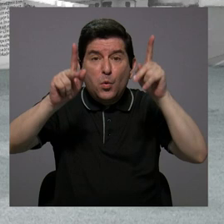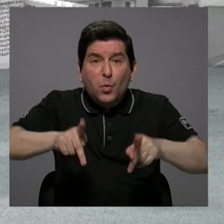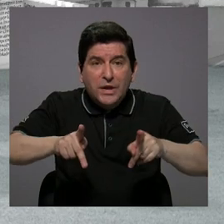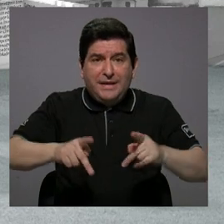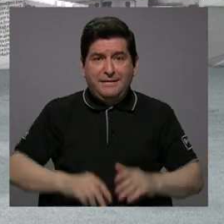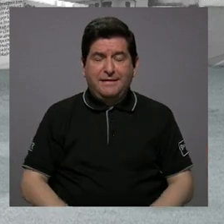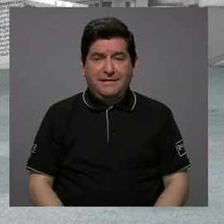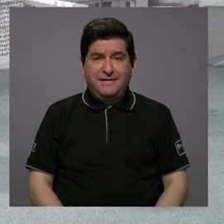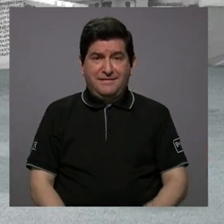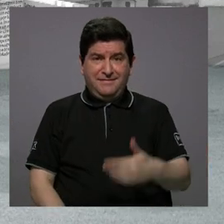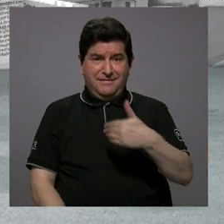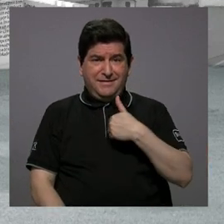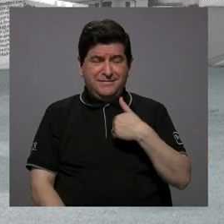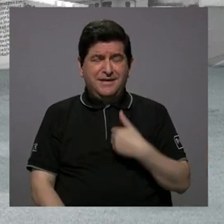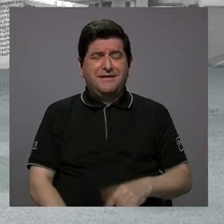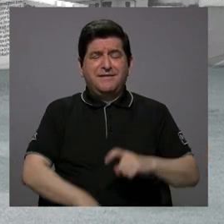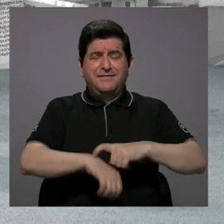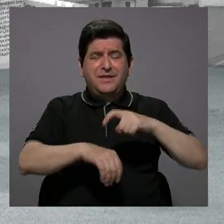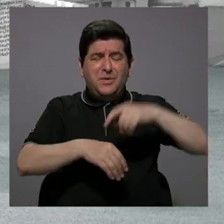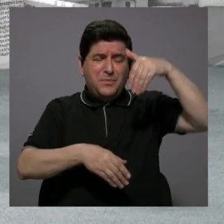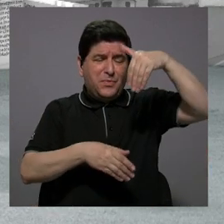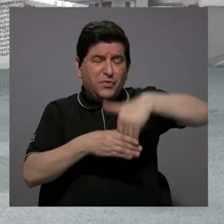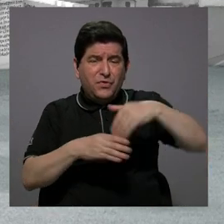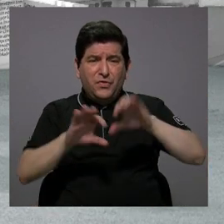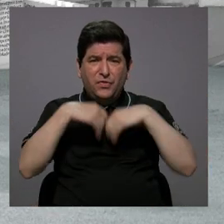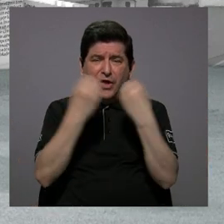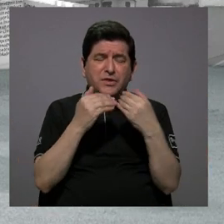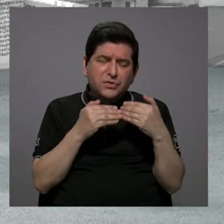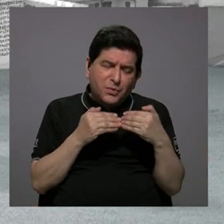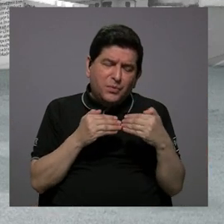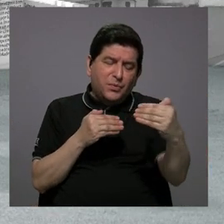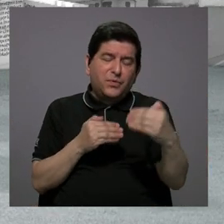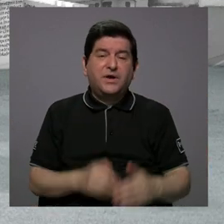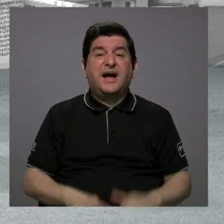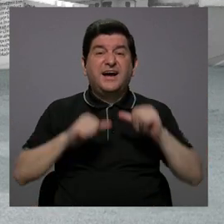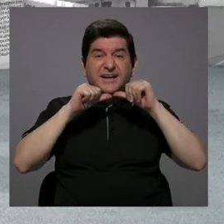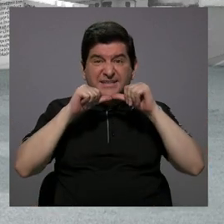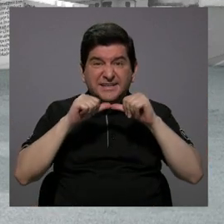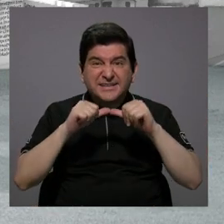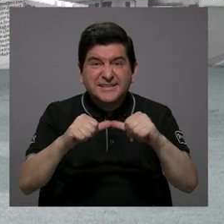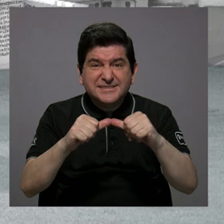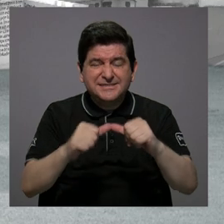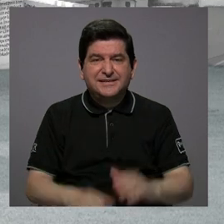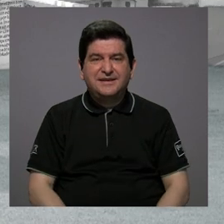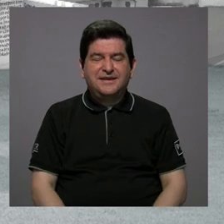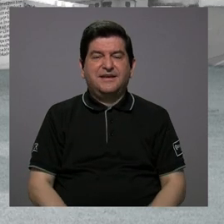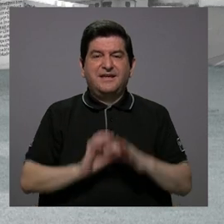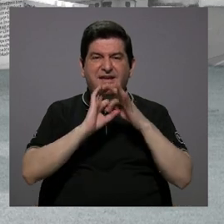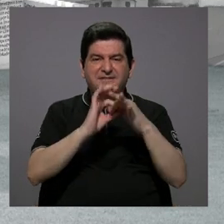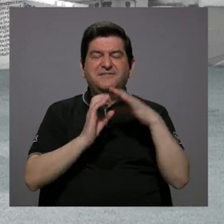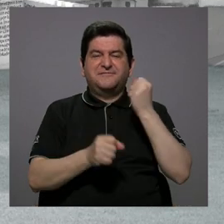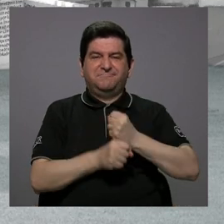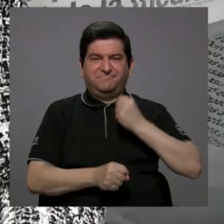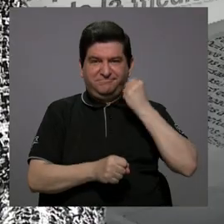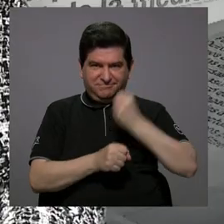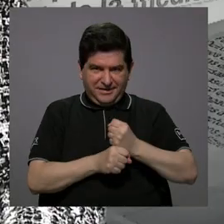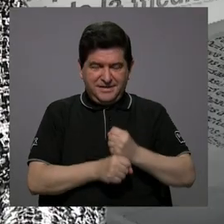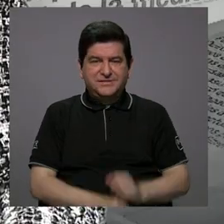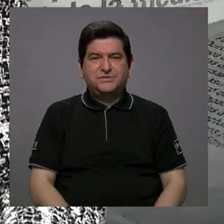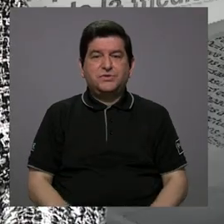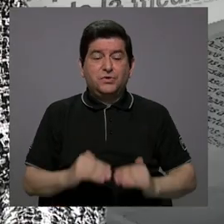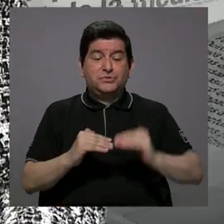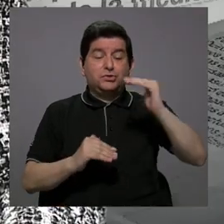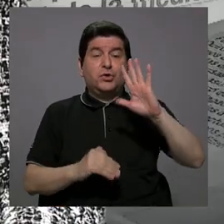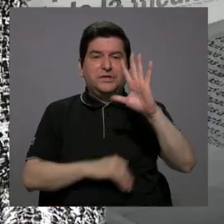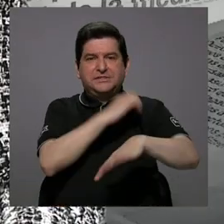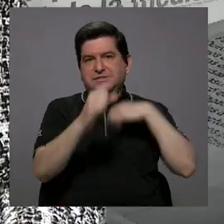que tenemos mucho tiempo dentro de la organización a extender nuestra relación laboral por más de